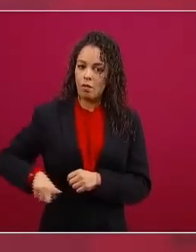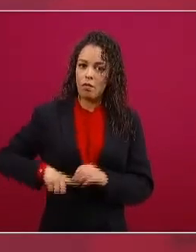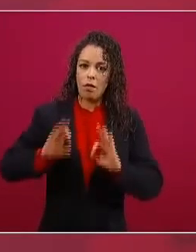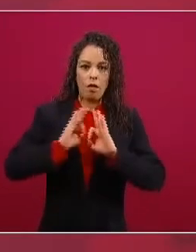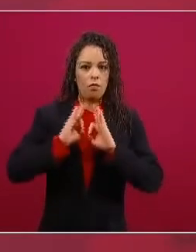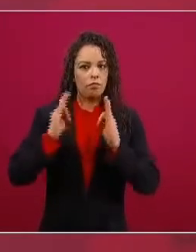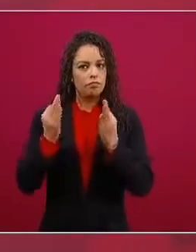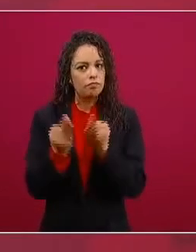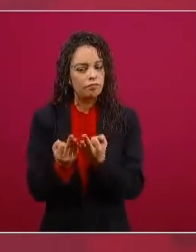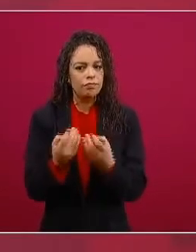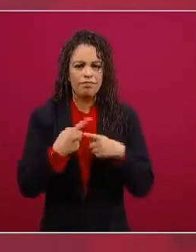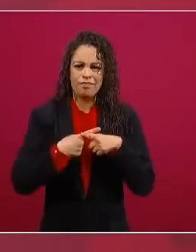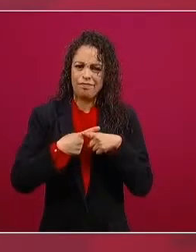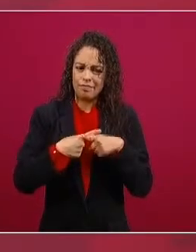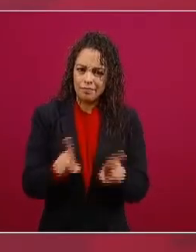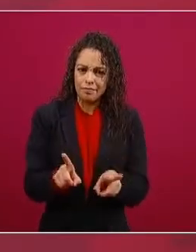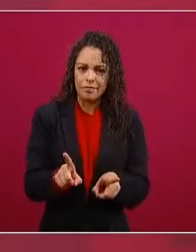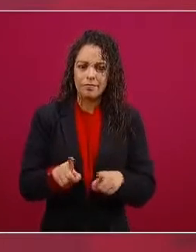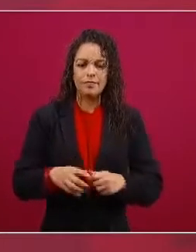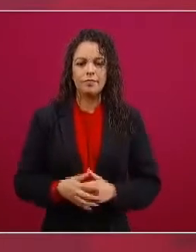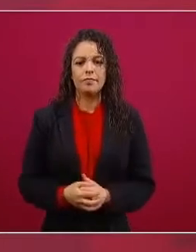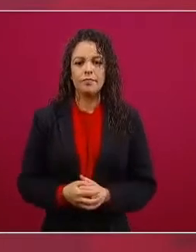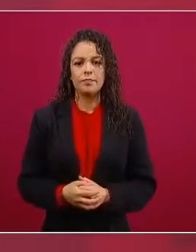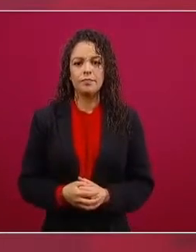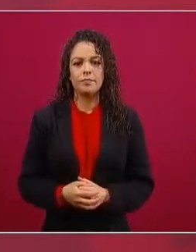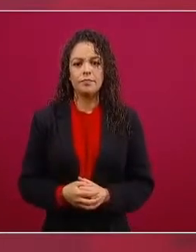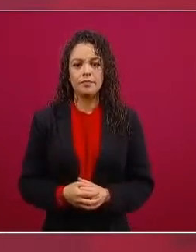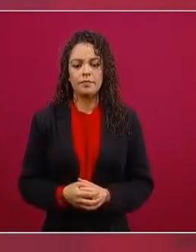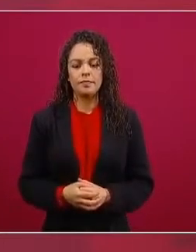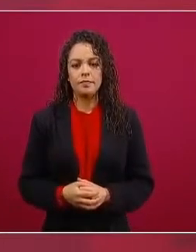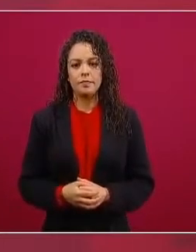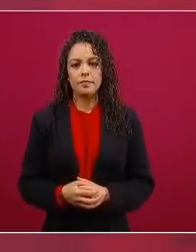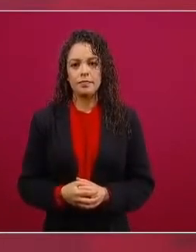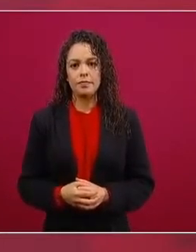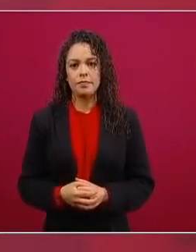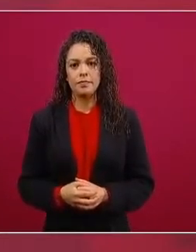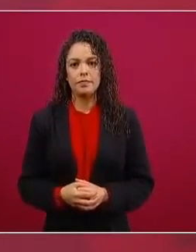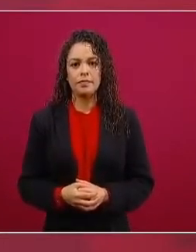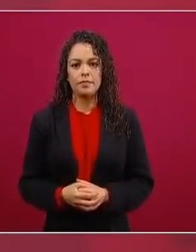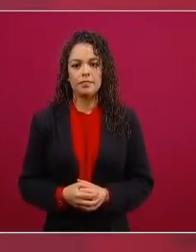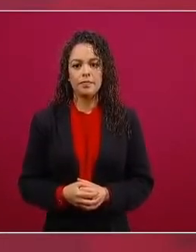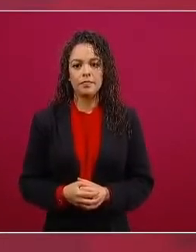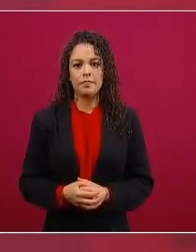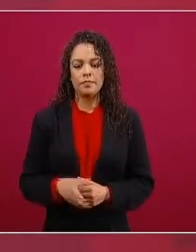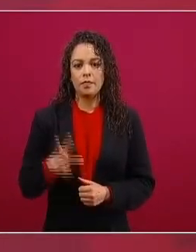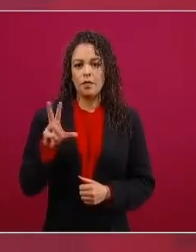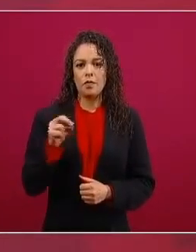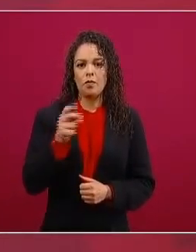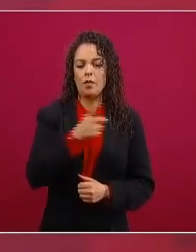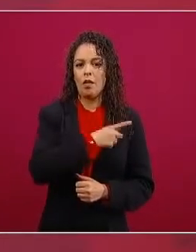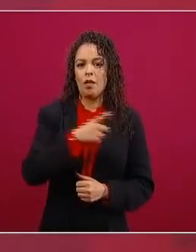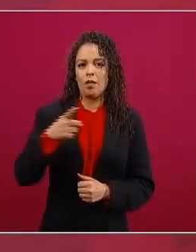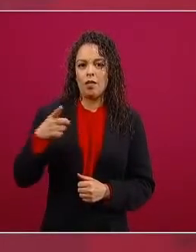y no dejarnos apantallar